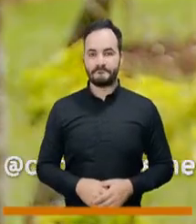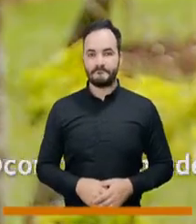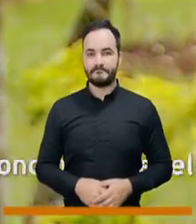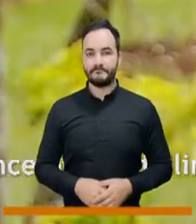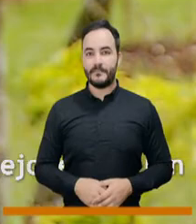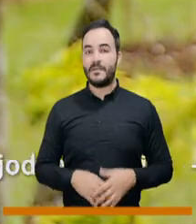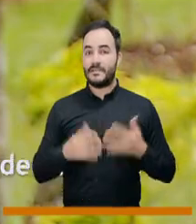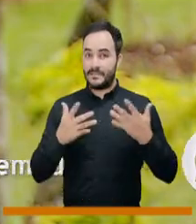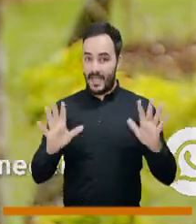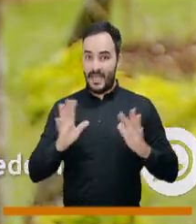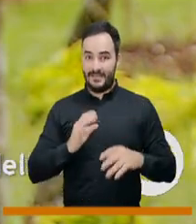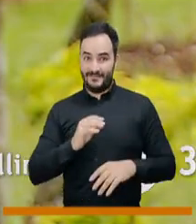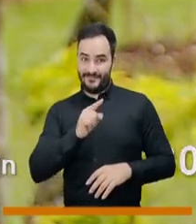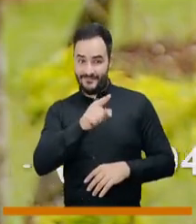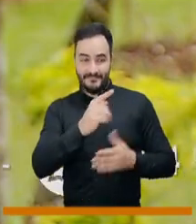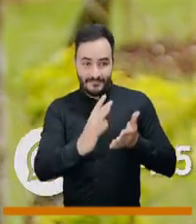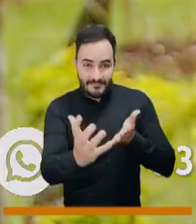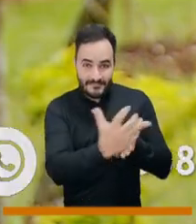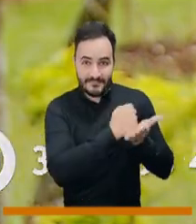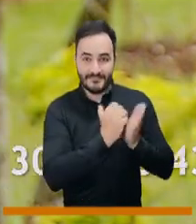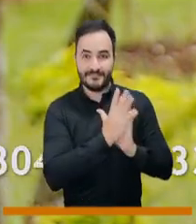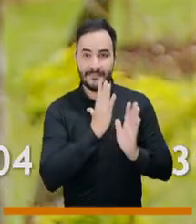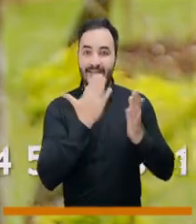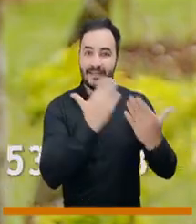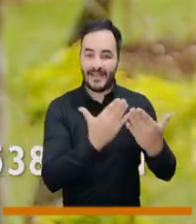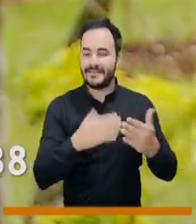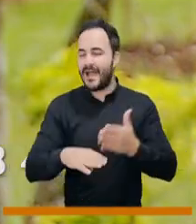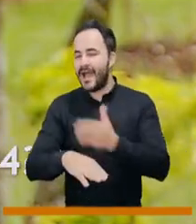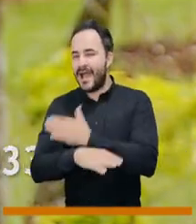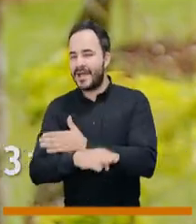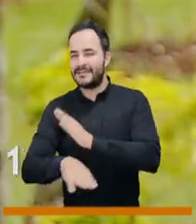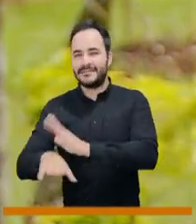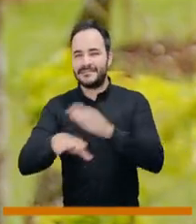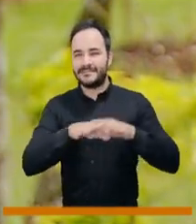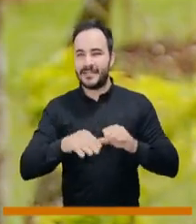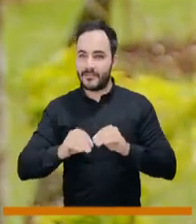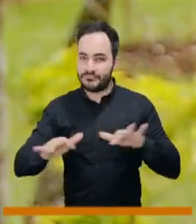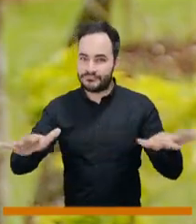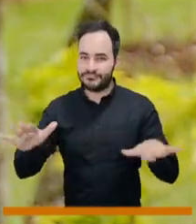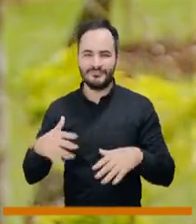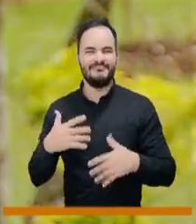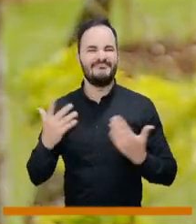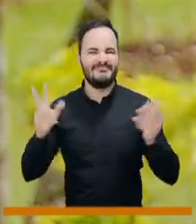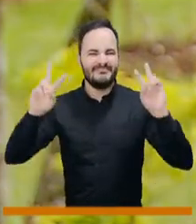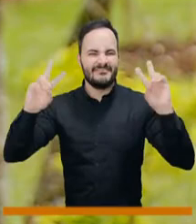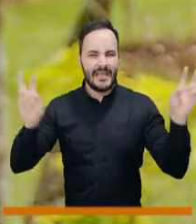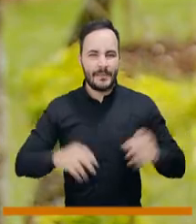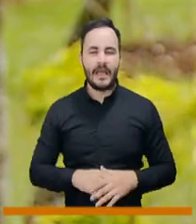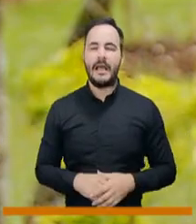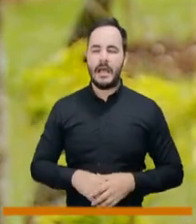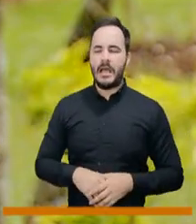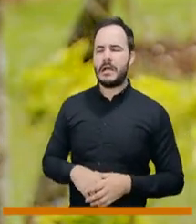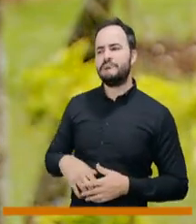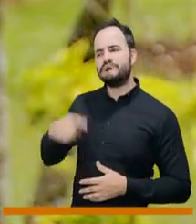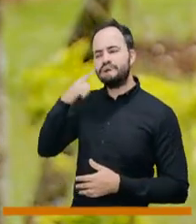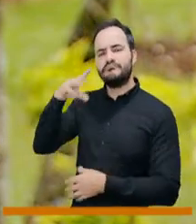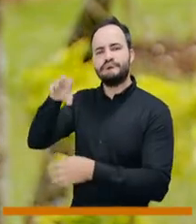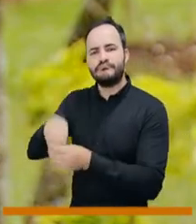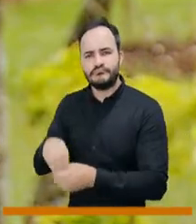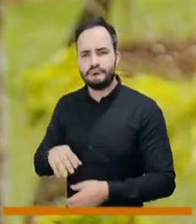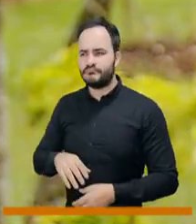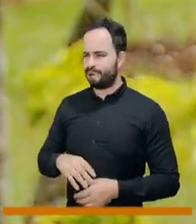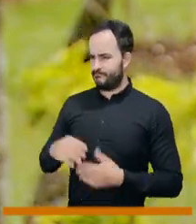gracias, Camilo. Y antes de habernos ido con usted, le informamos a nuestra audiencia que íbamos a conocer